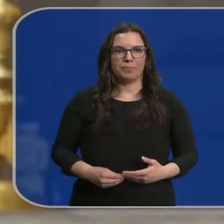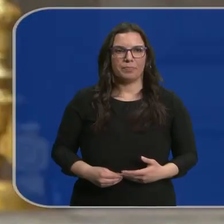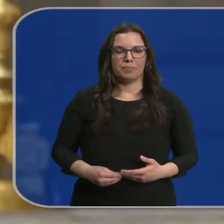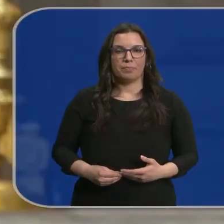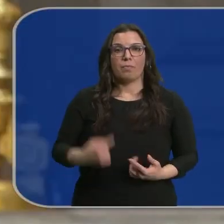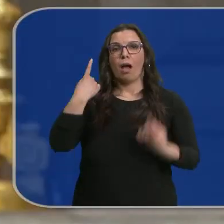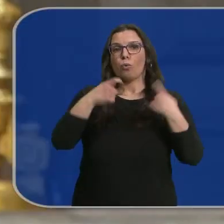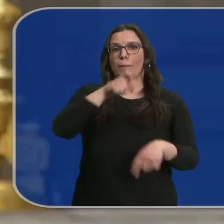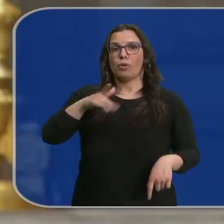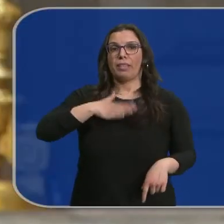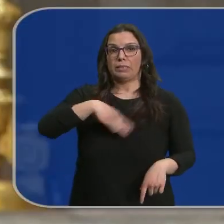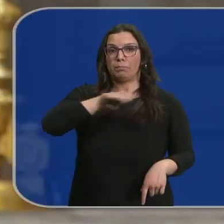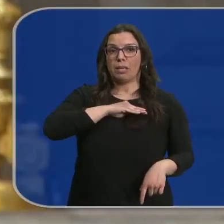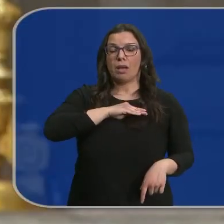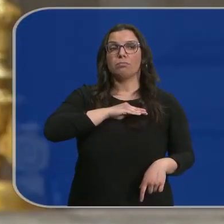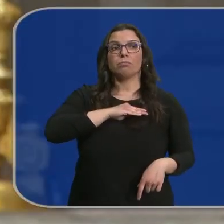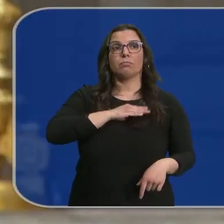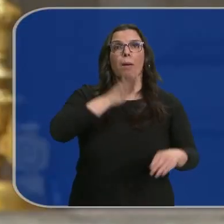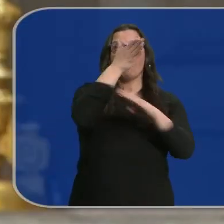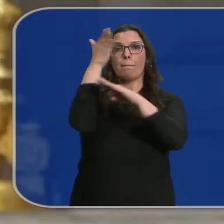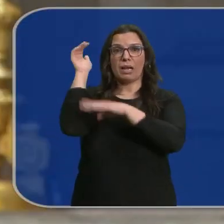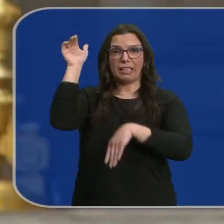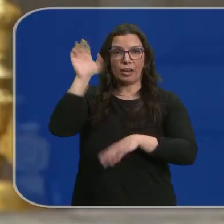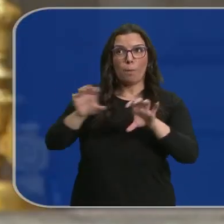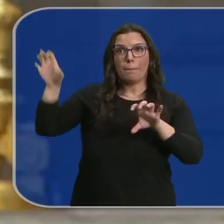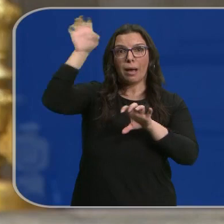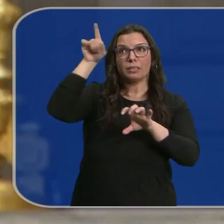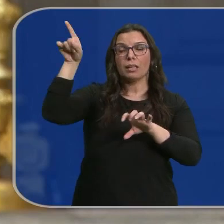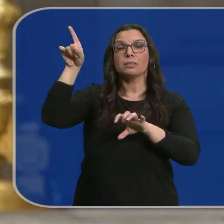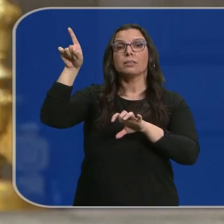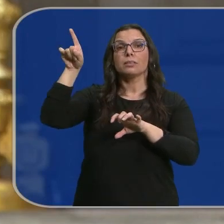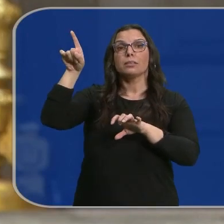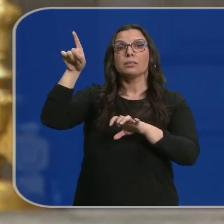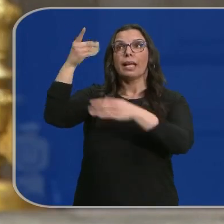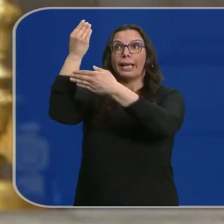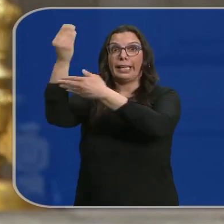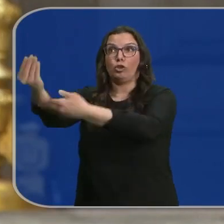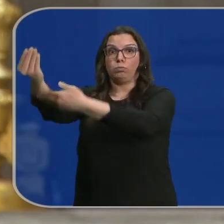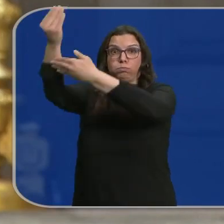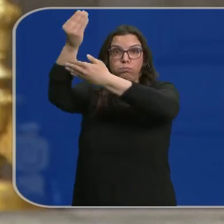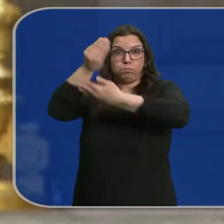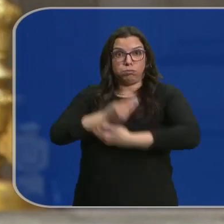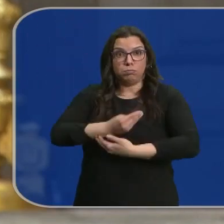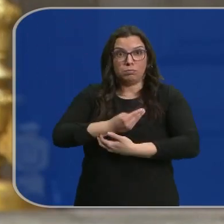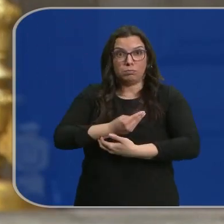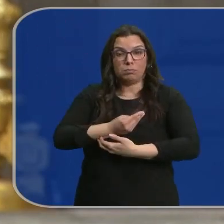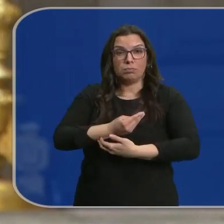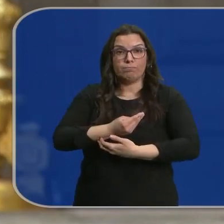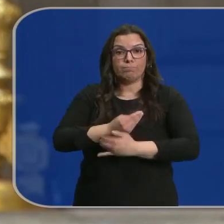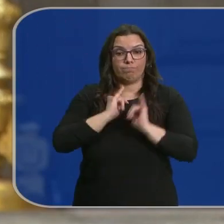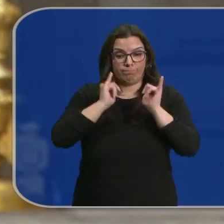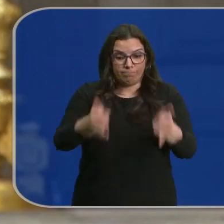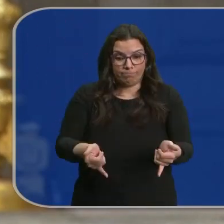Hay españoles que acuden a otros países, se traen a los niños o a las niñas y